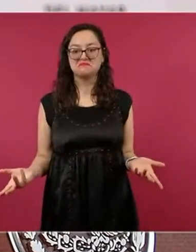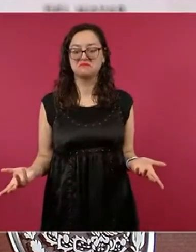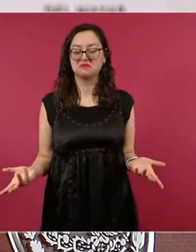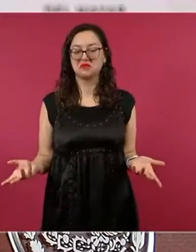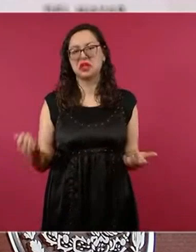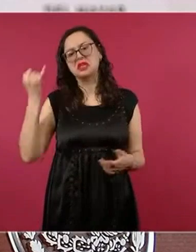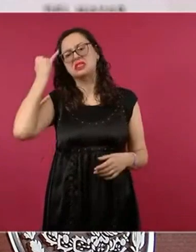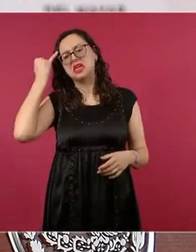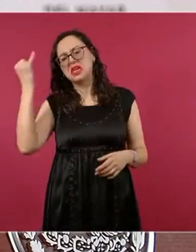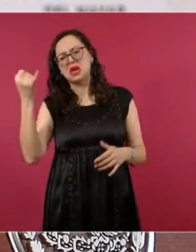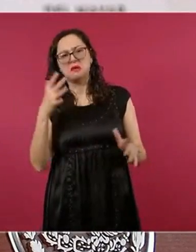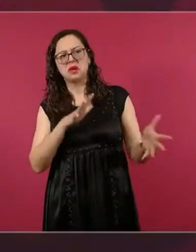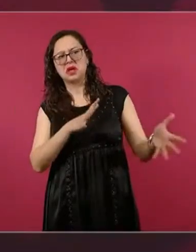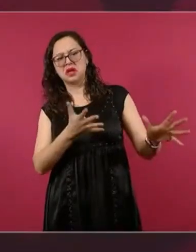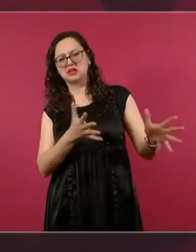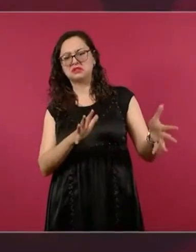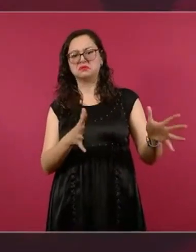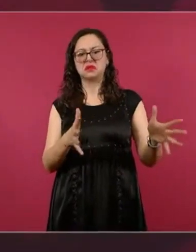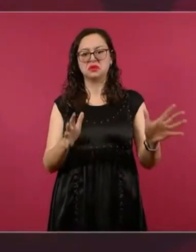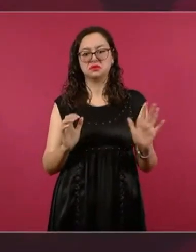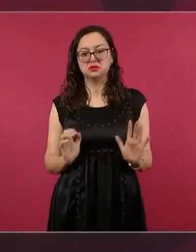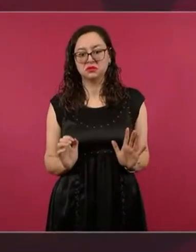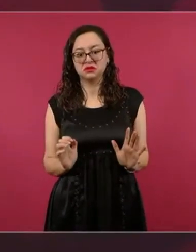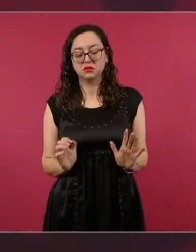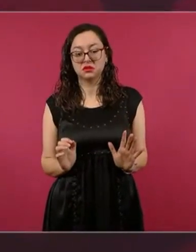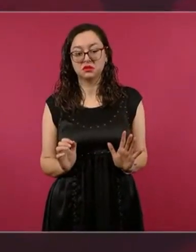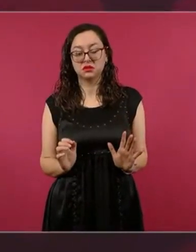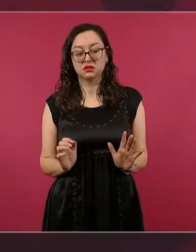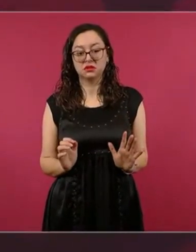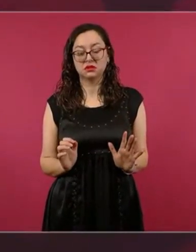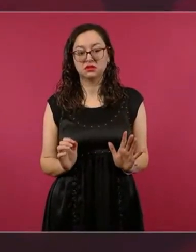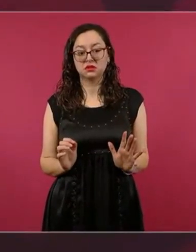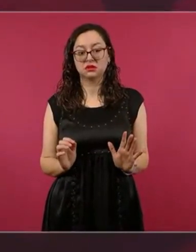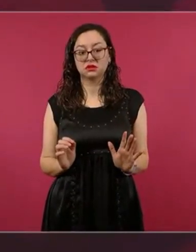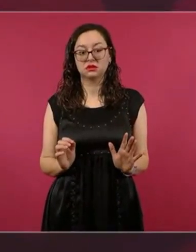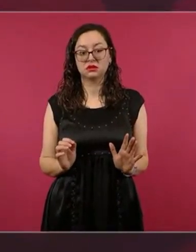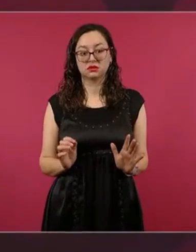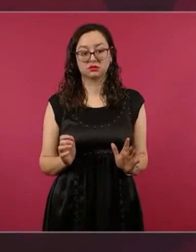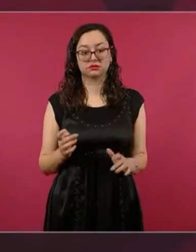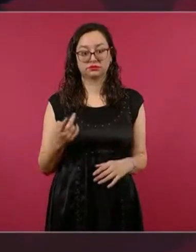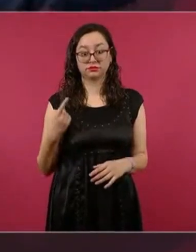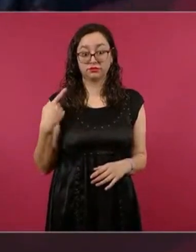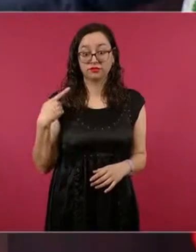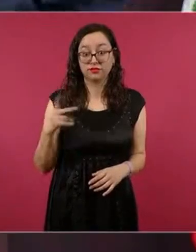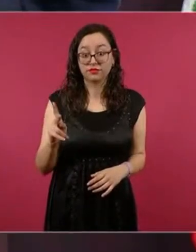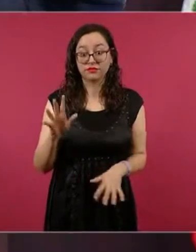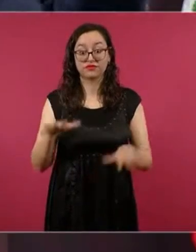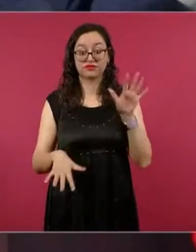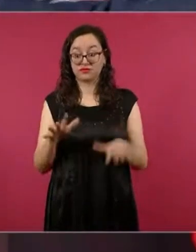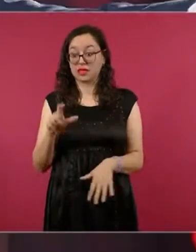pero en el mismo estado,